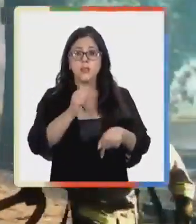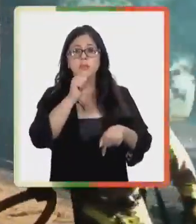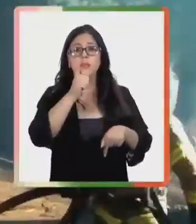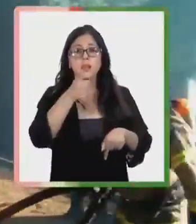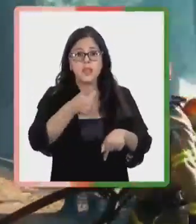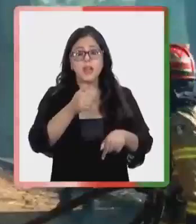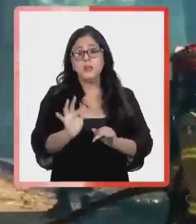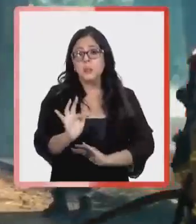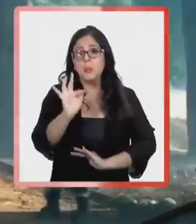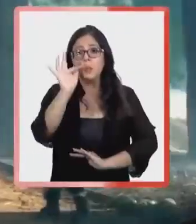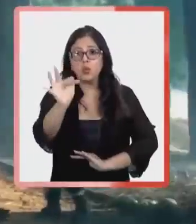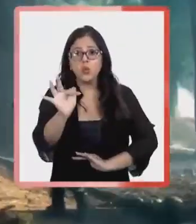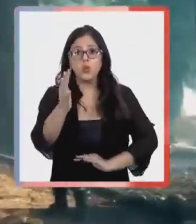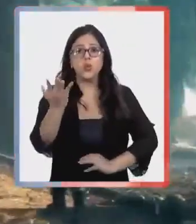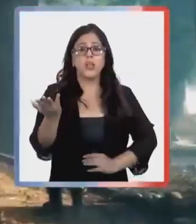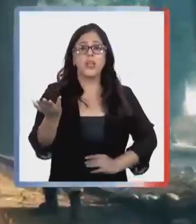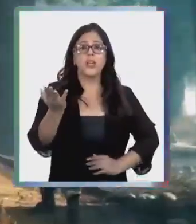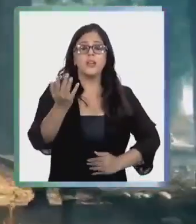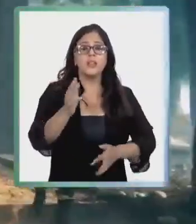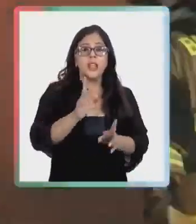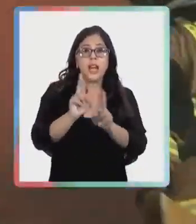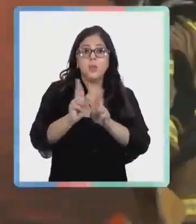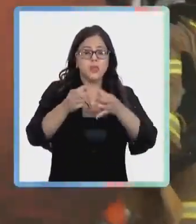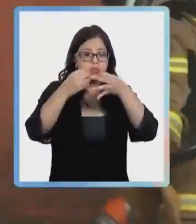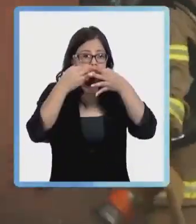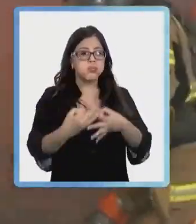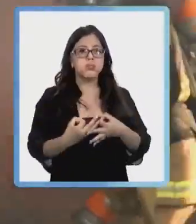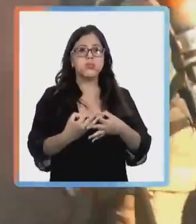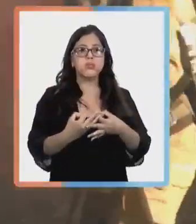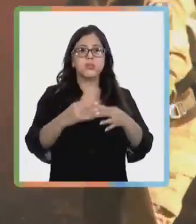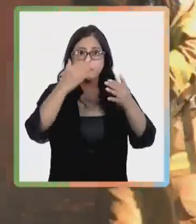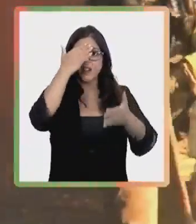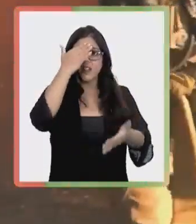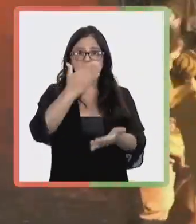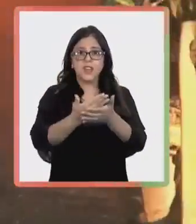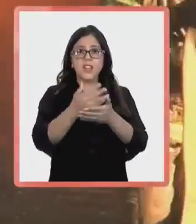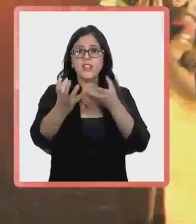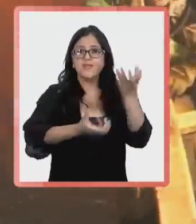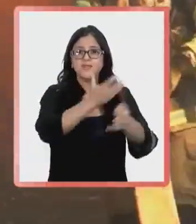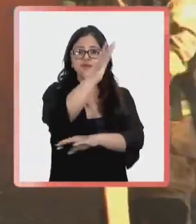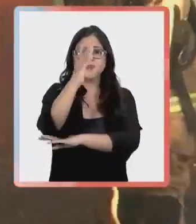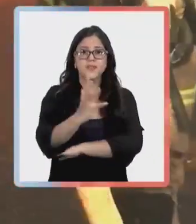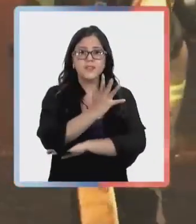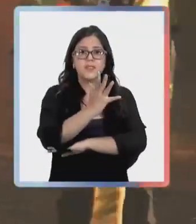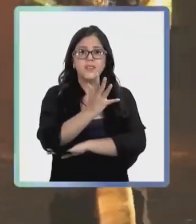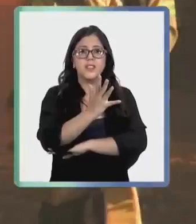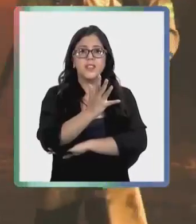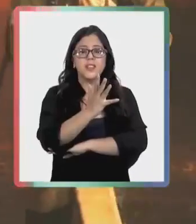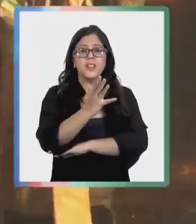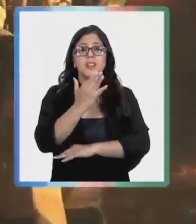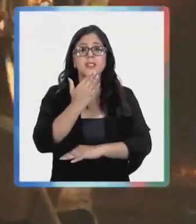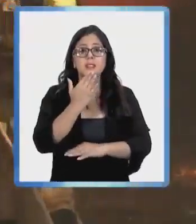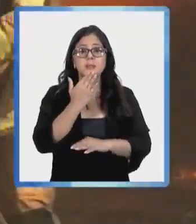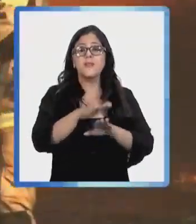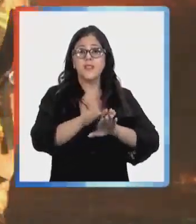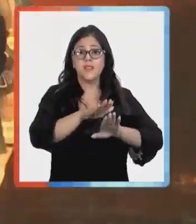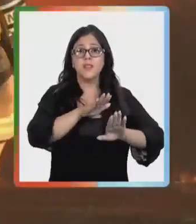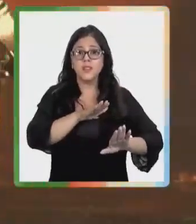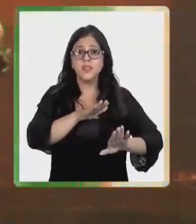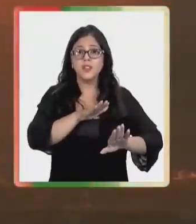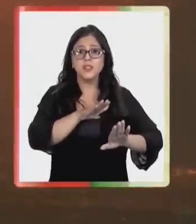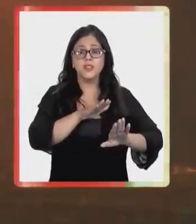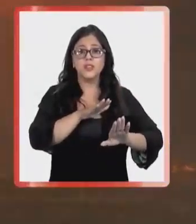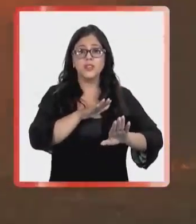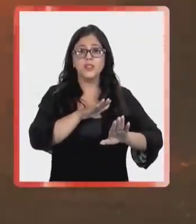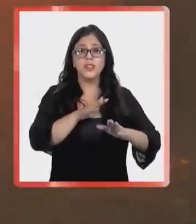de mañana y en el futuro algunas respuestas oportunas ante un problema de incendios forestales y mejor aún ante la prevención